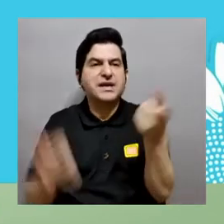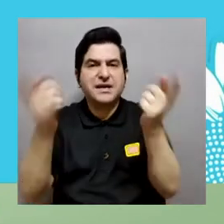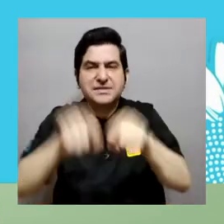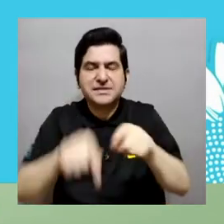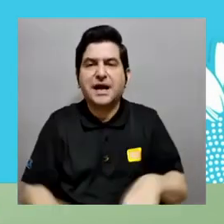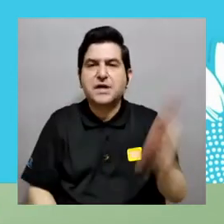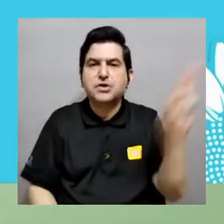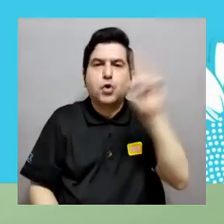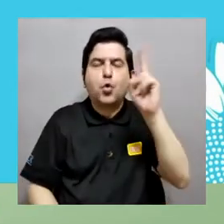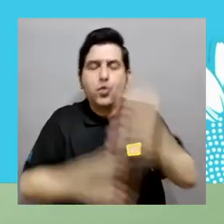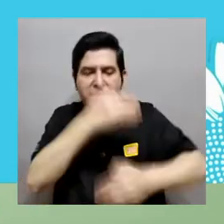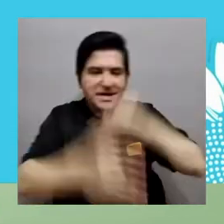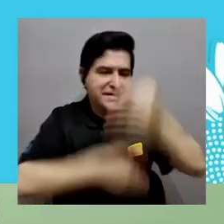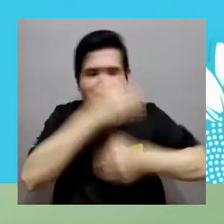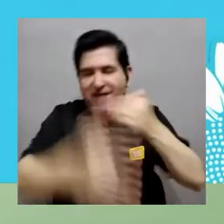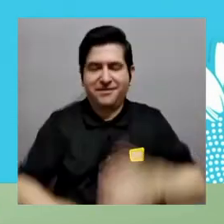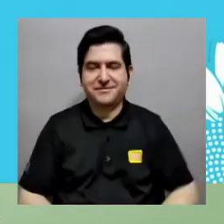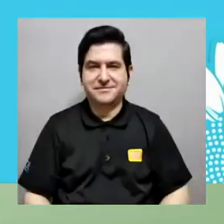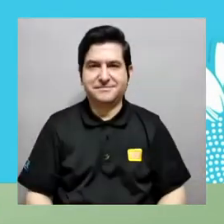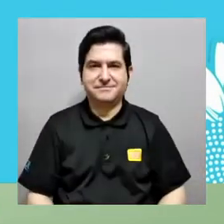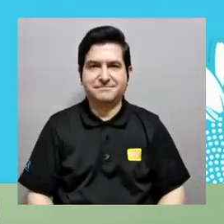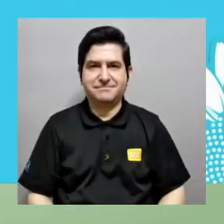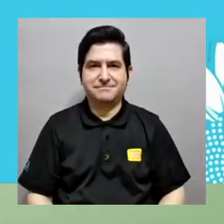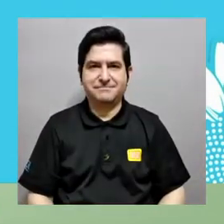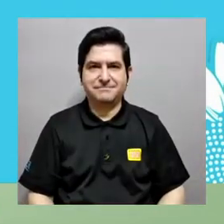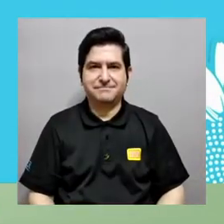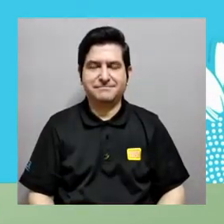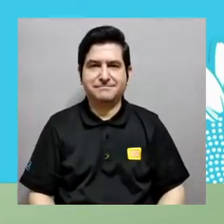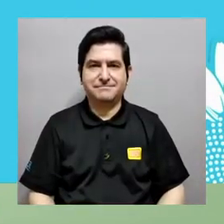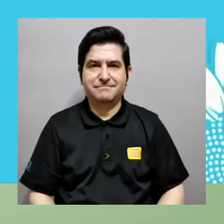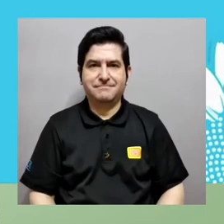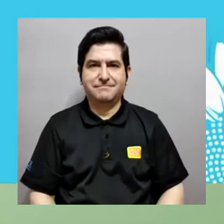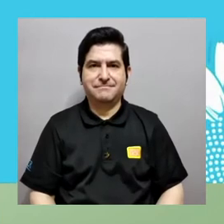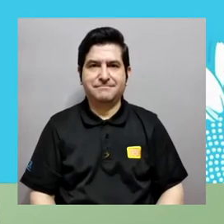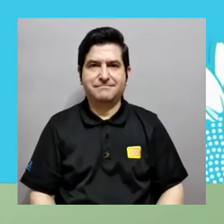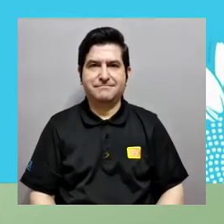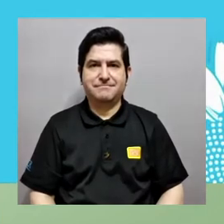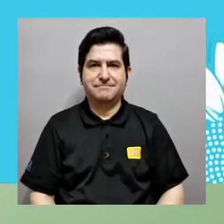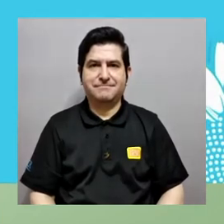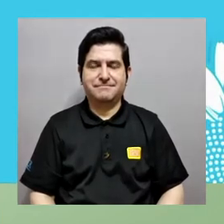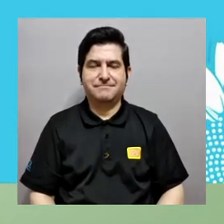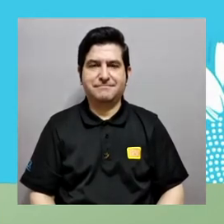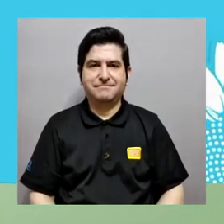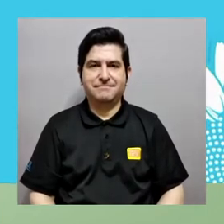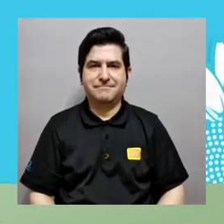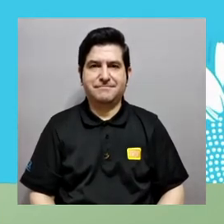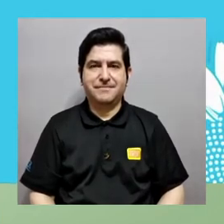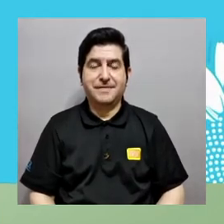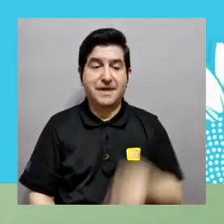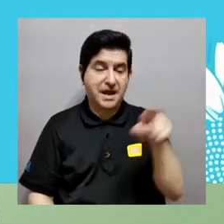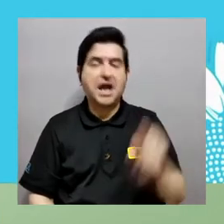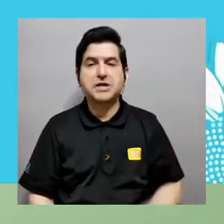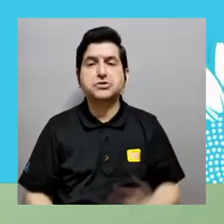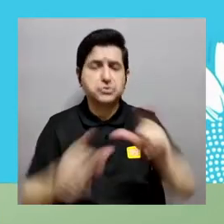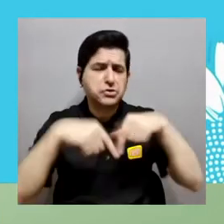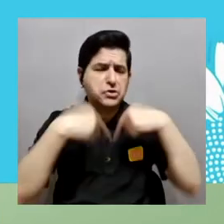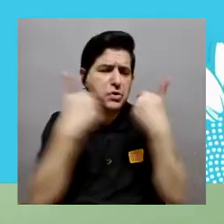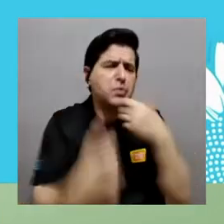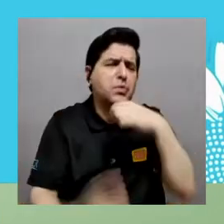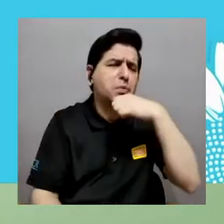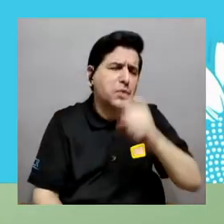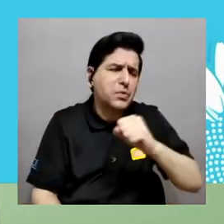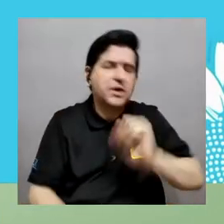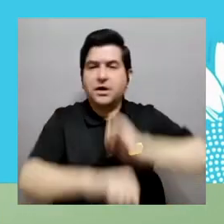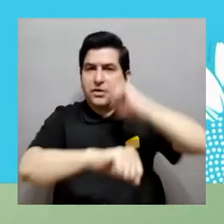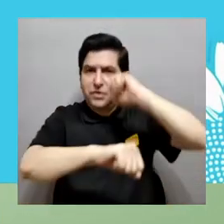hasta con 300 cores al mismo tiempo, 300 unidades de procesamiento. En este momento, este, bueno, este es un